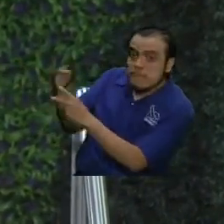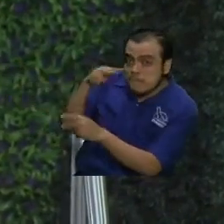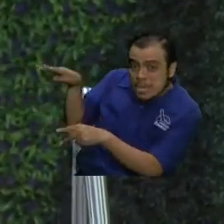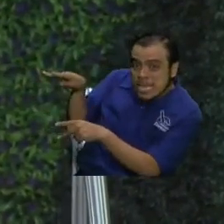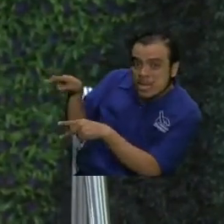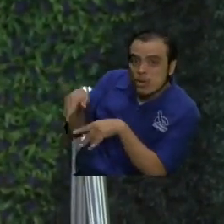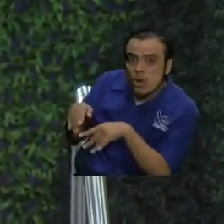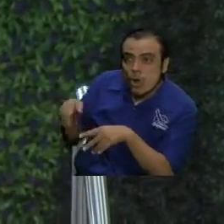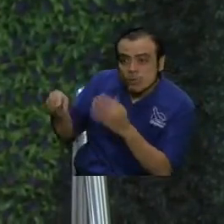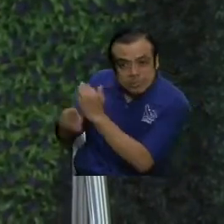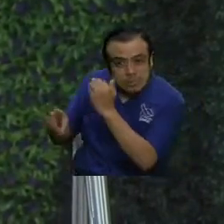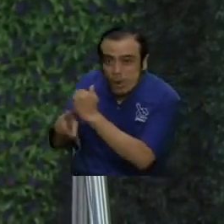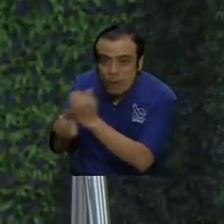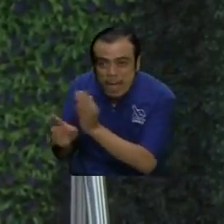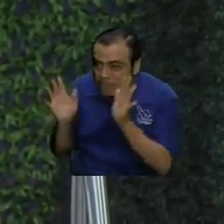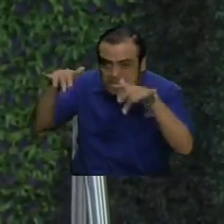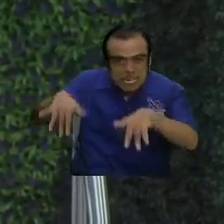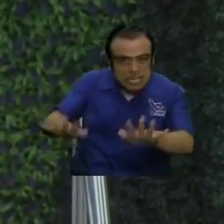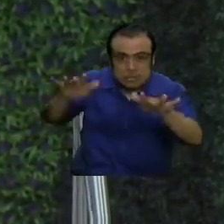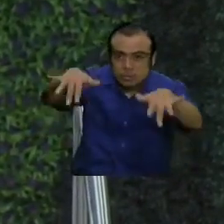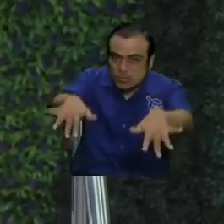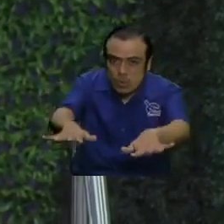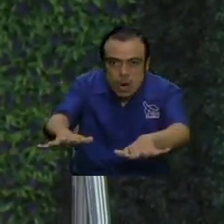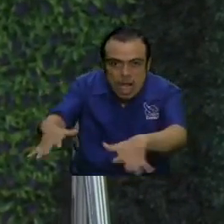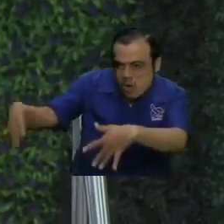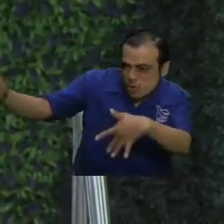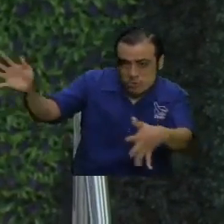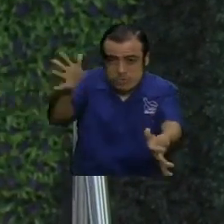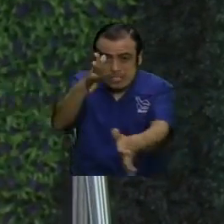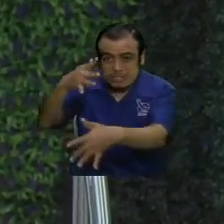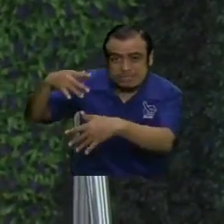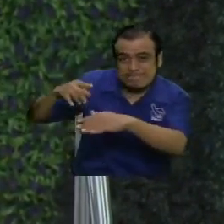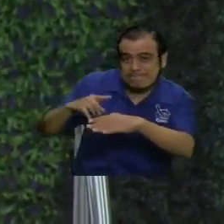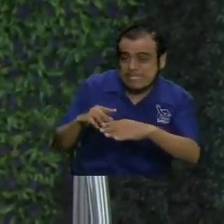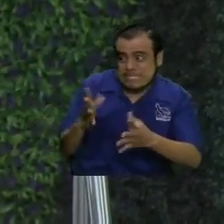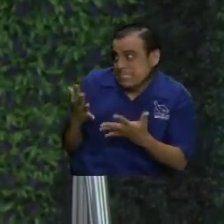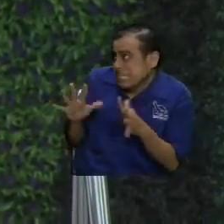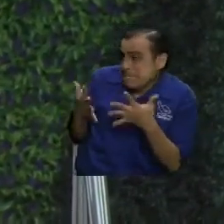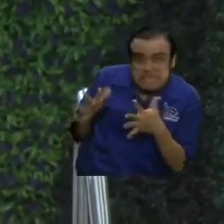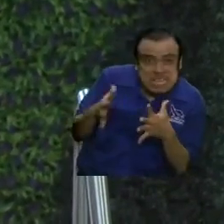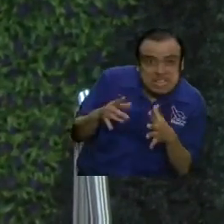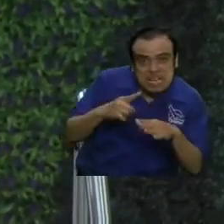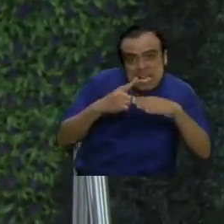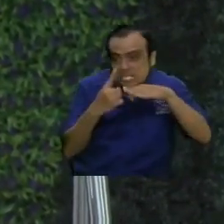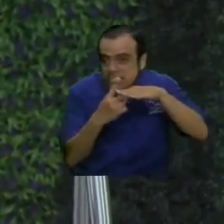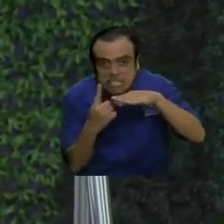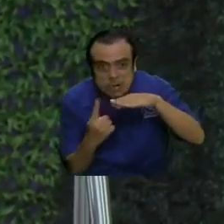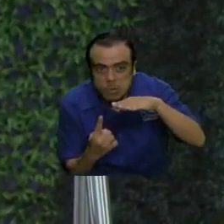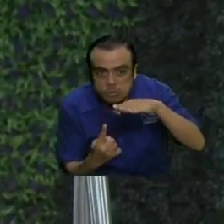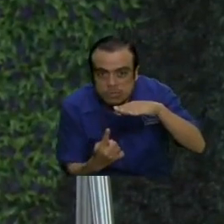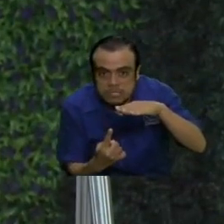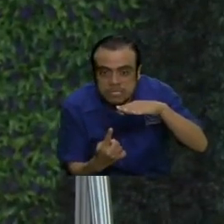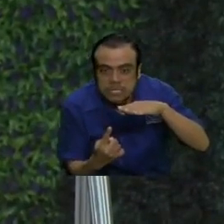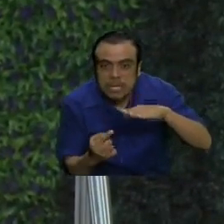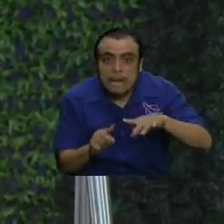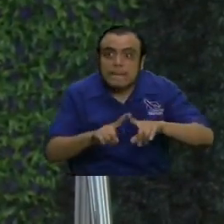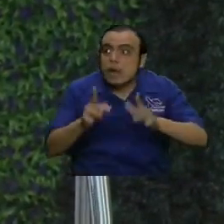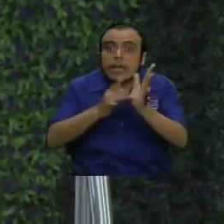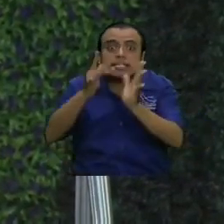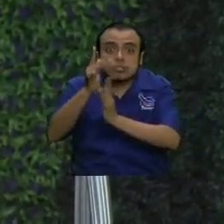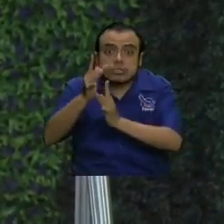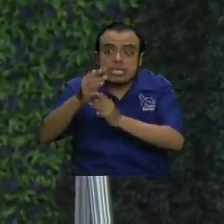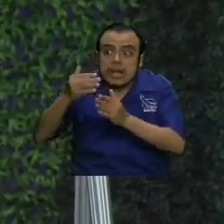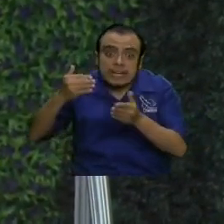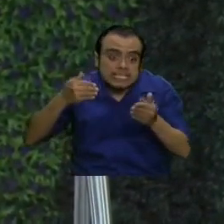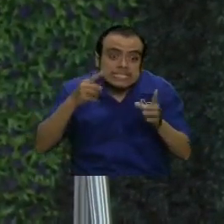problemas, en las olas, en lo que sentía, en los vientos contrarios, tiene miedo y se hunde. Afortunadamente estaba cerca el Señor